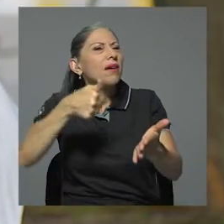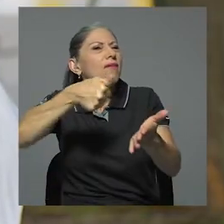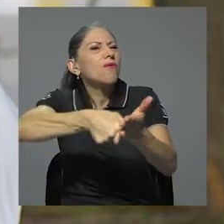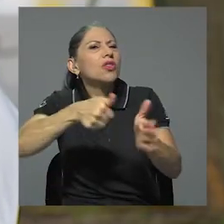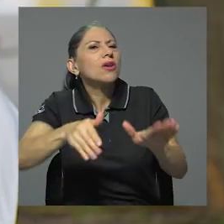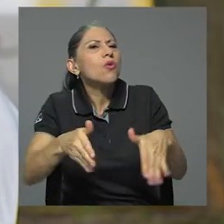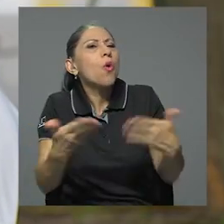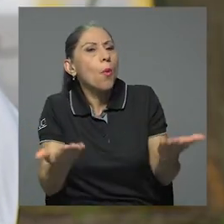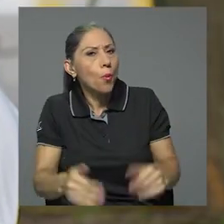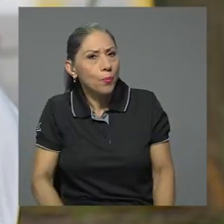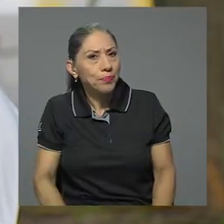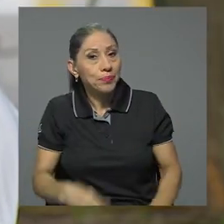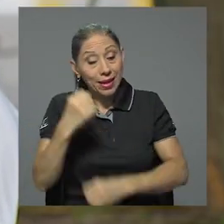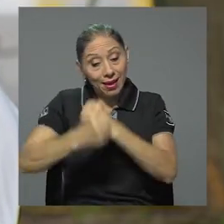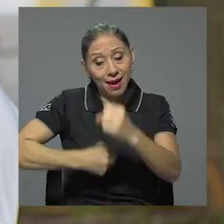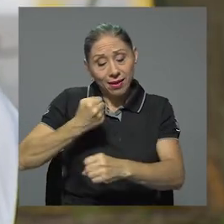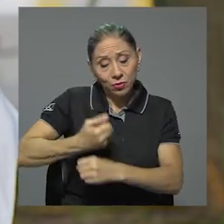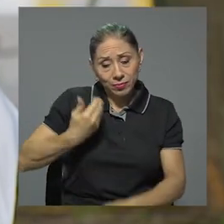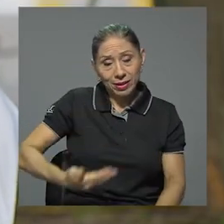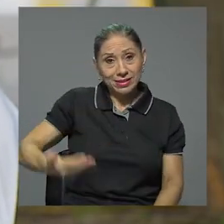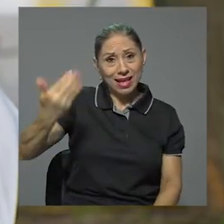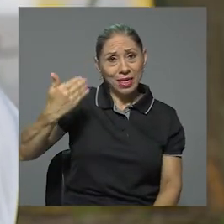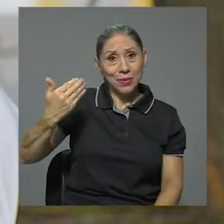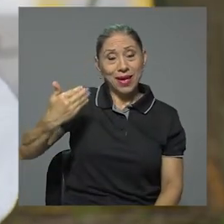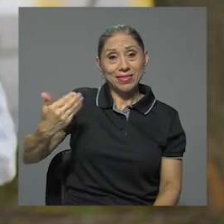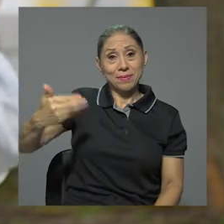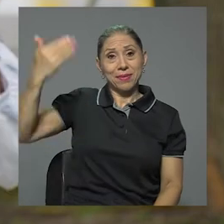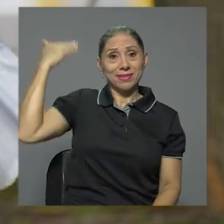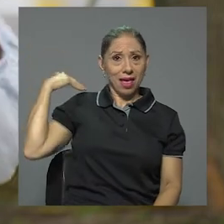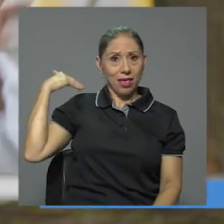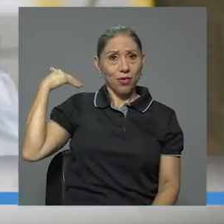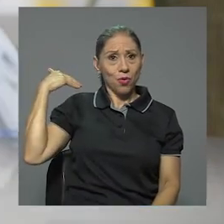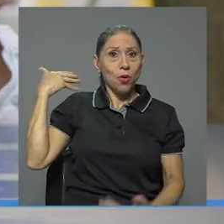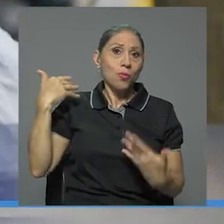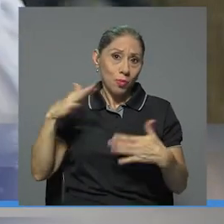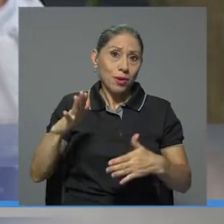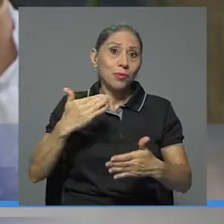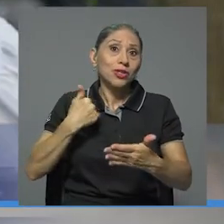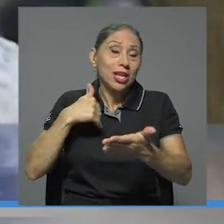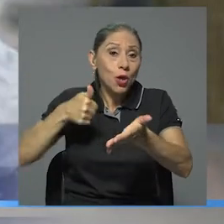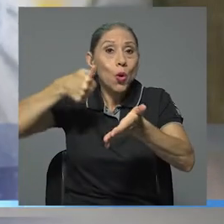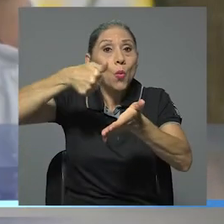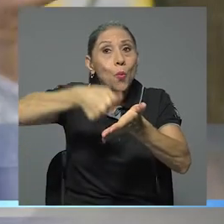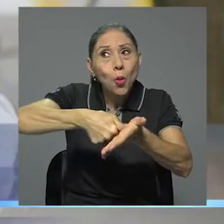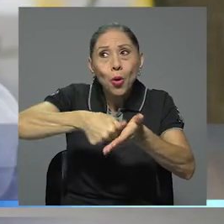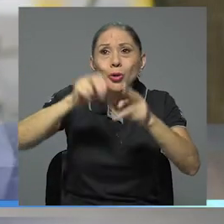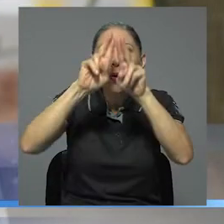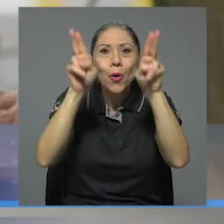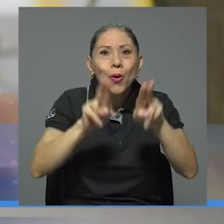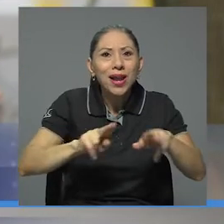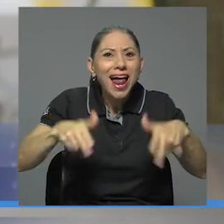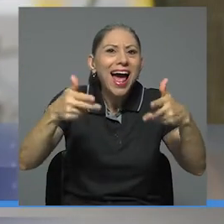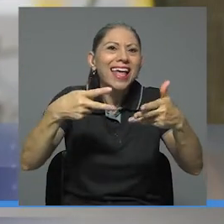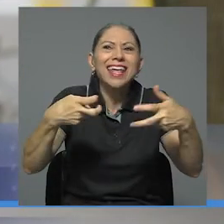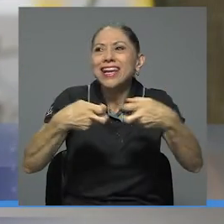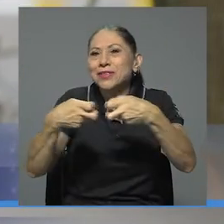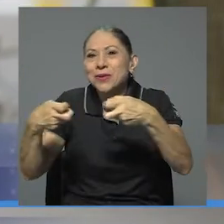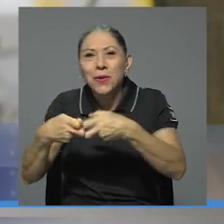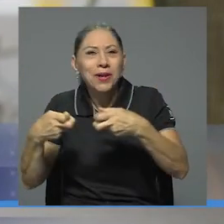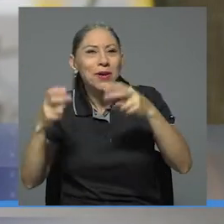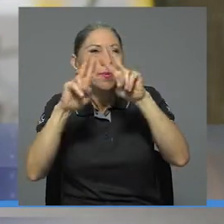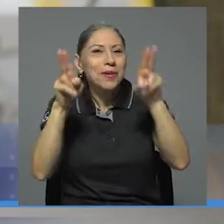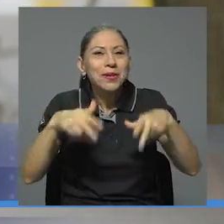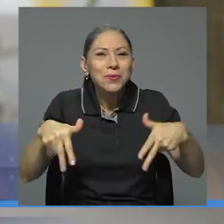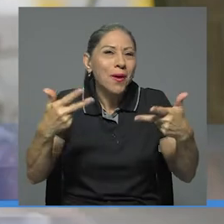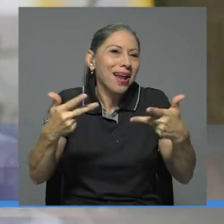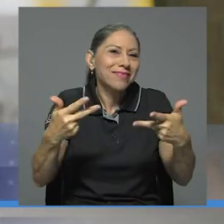el año pasado o antepasado? Bueno, si hemos tenido voto online, electrónico, virtual, como le dicen de muchas maneras, ¿cómo se va a